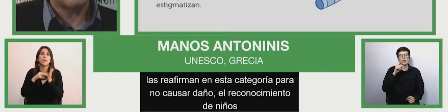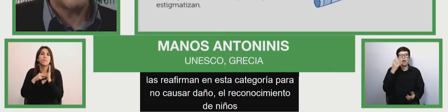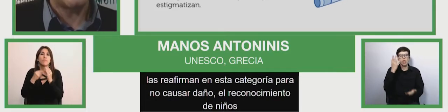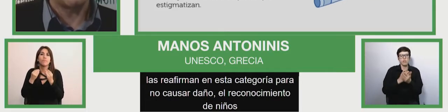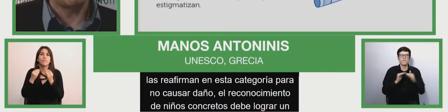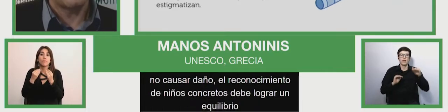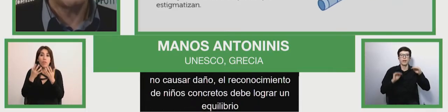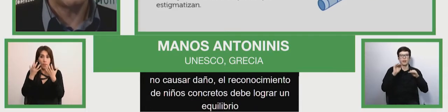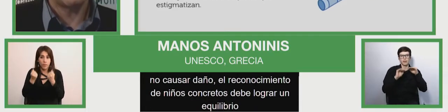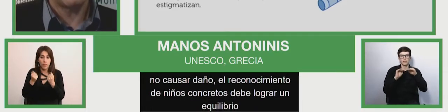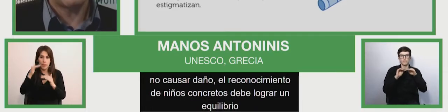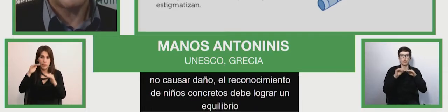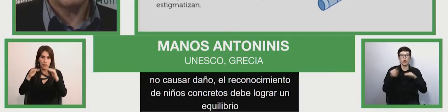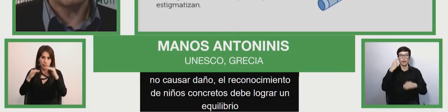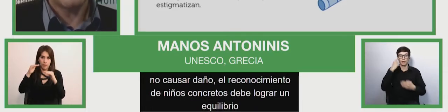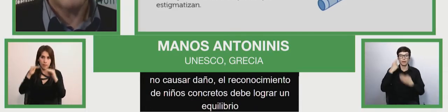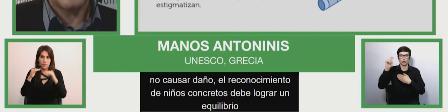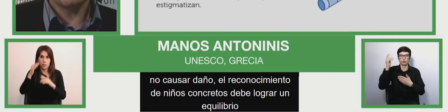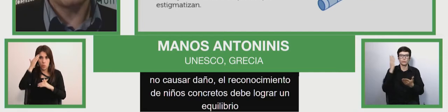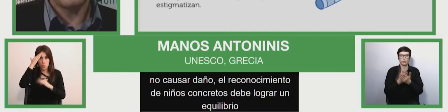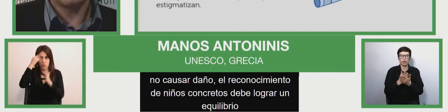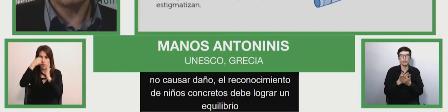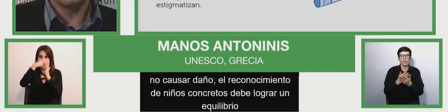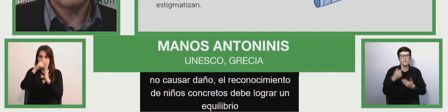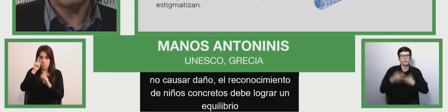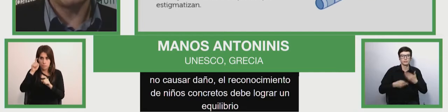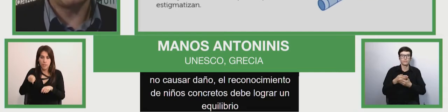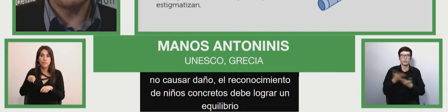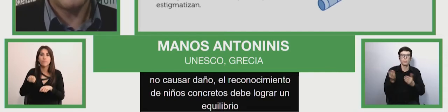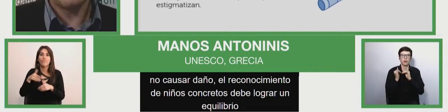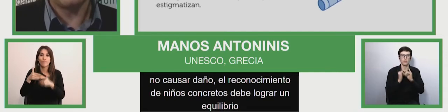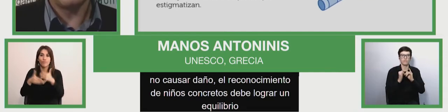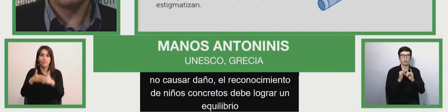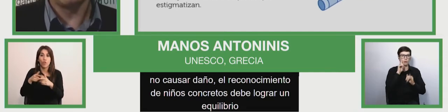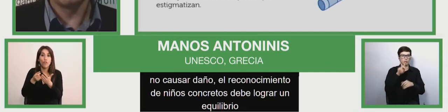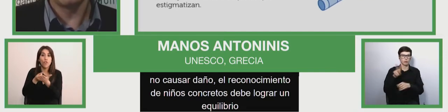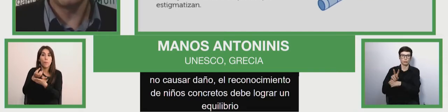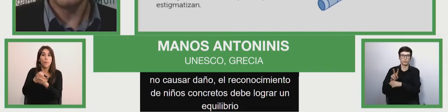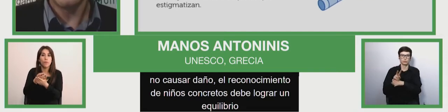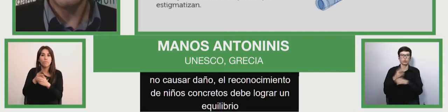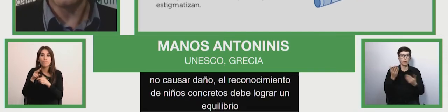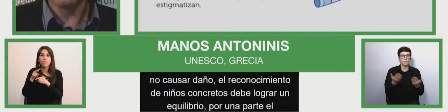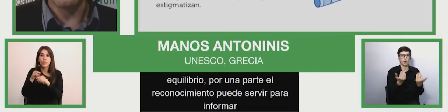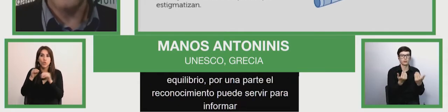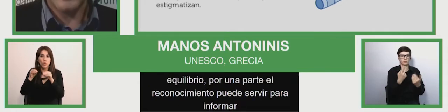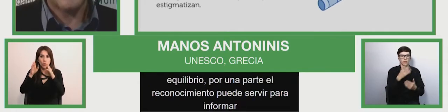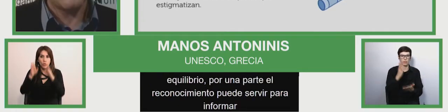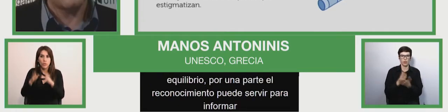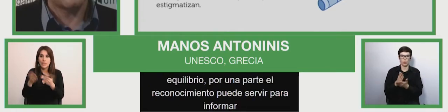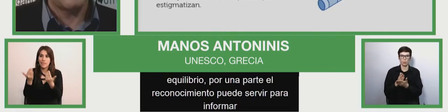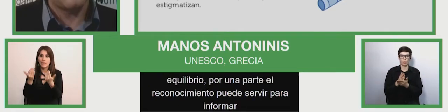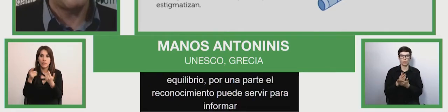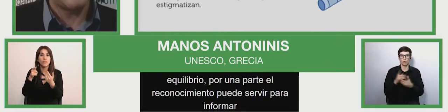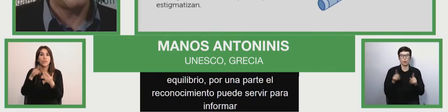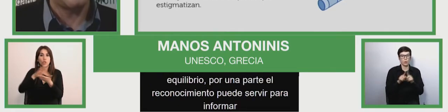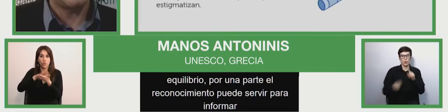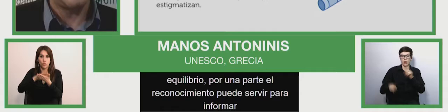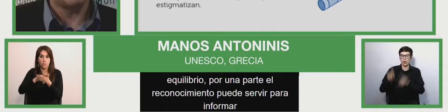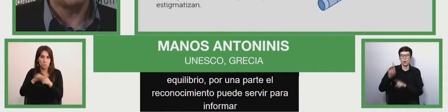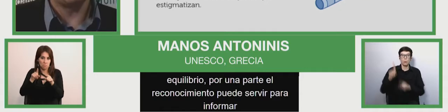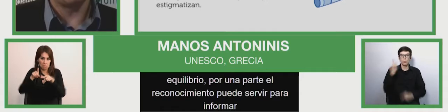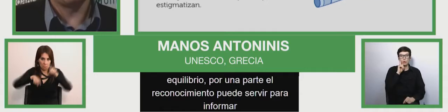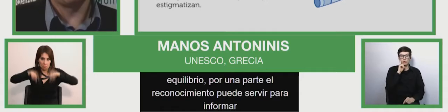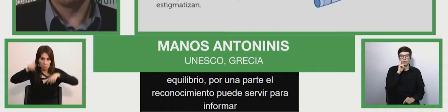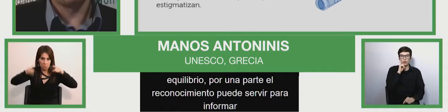reconocimiento puede servir para informar a los docentes sobre las necesidades de los alumnos, incluso de aquellos con deficiencias